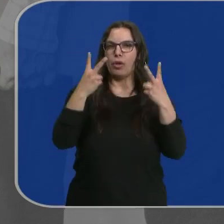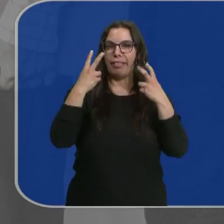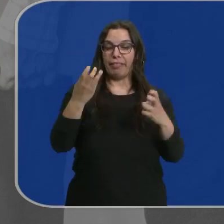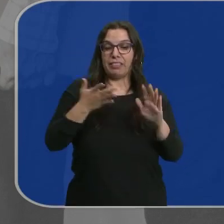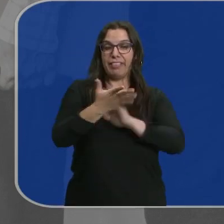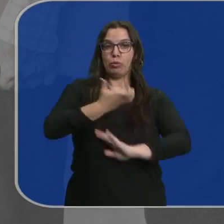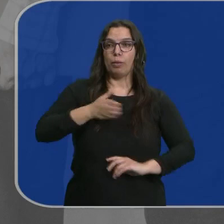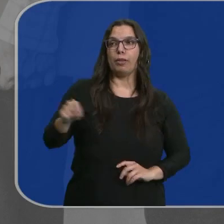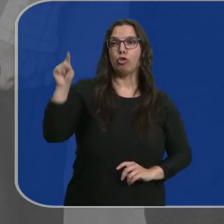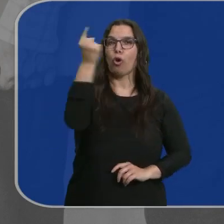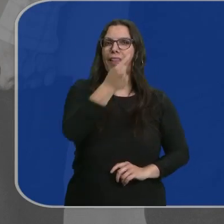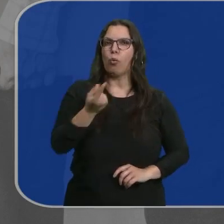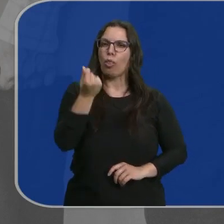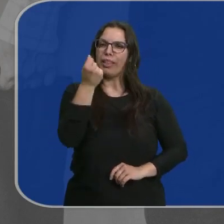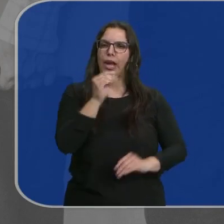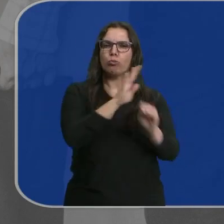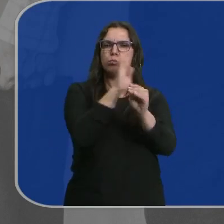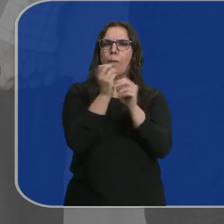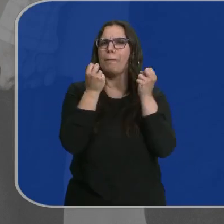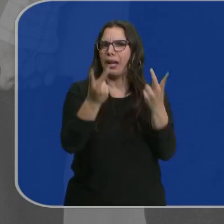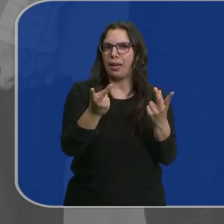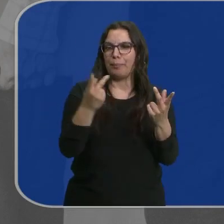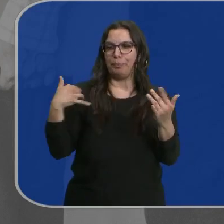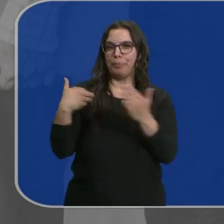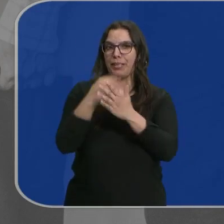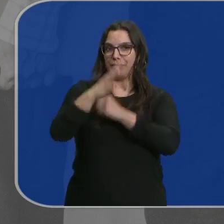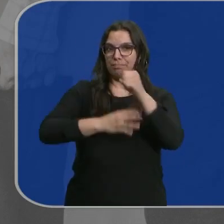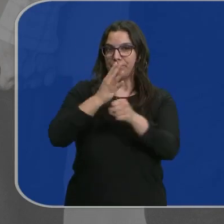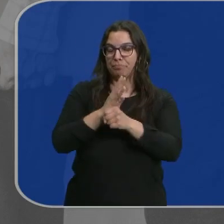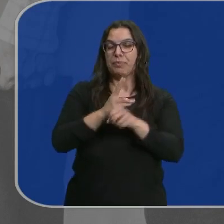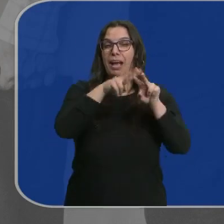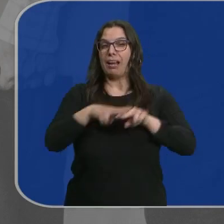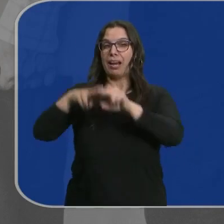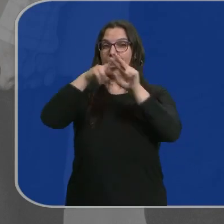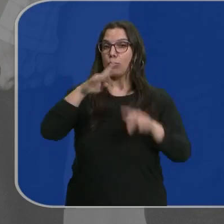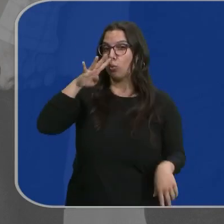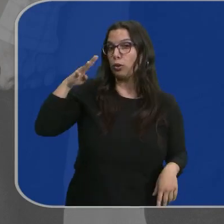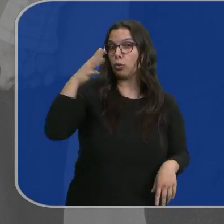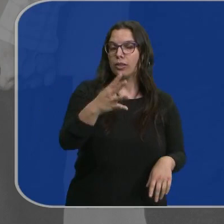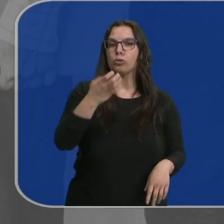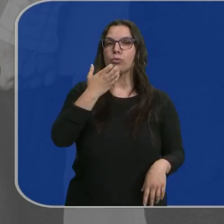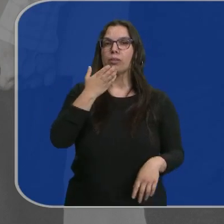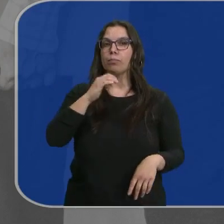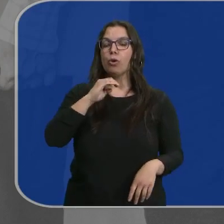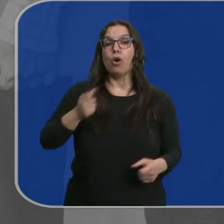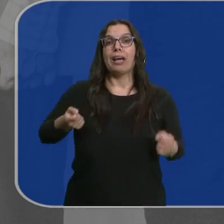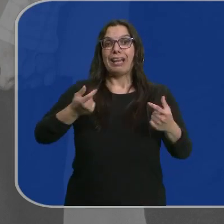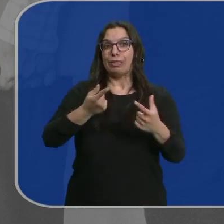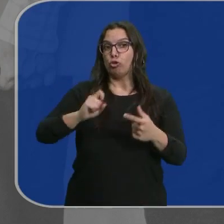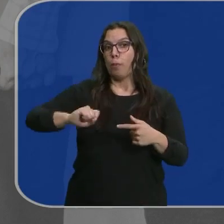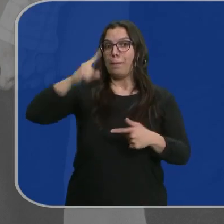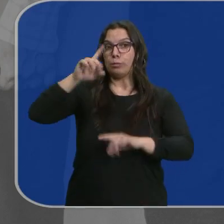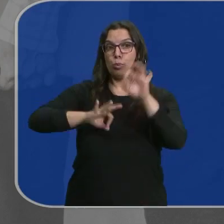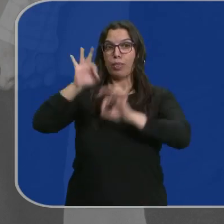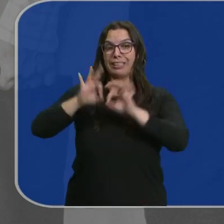invertido el dinero los ayuntamientos esta legislatura. Analizando los de Castilla y León, en los últimos cuatro años, el de Segovia es el que tiene un mayor gasto por